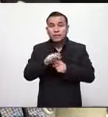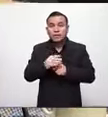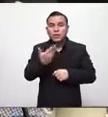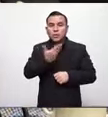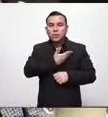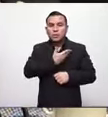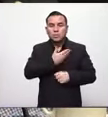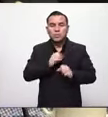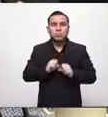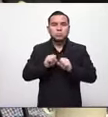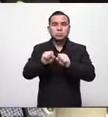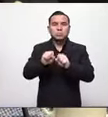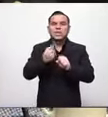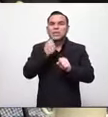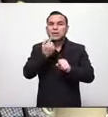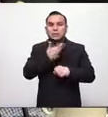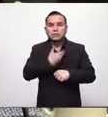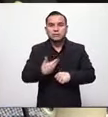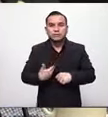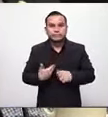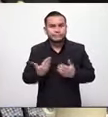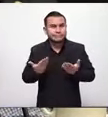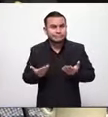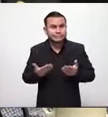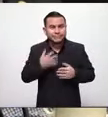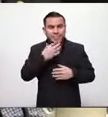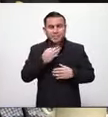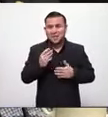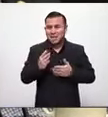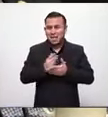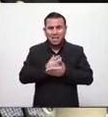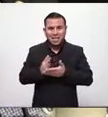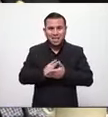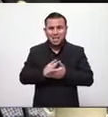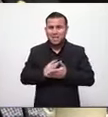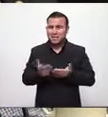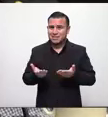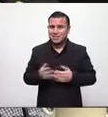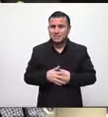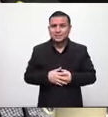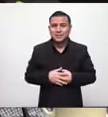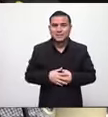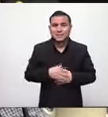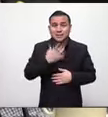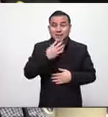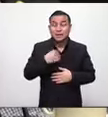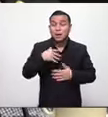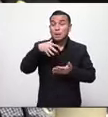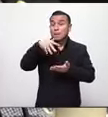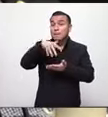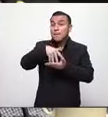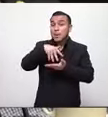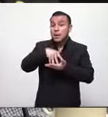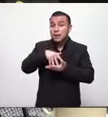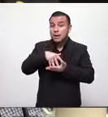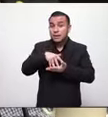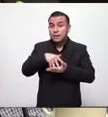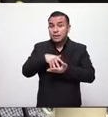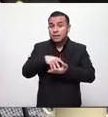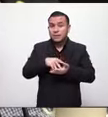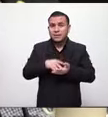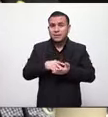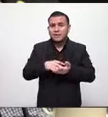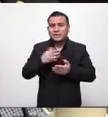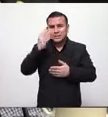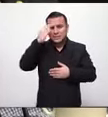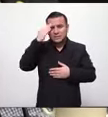la cantidad de fallecidos que podría haber por este contagio pero la población ya